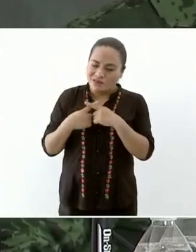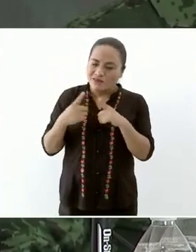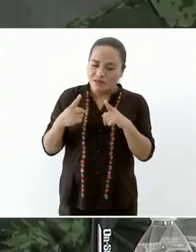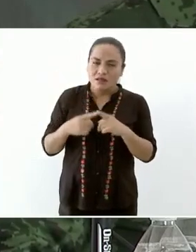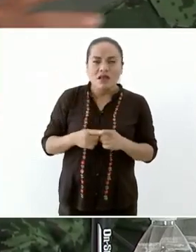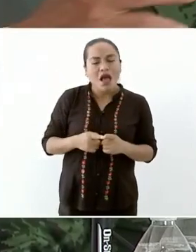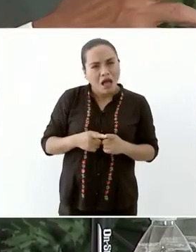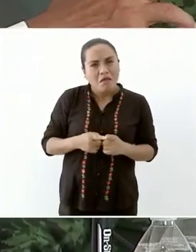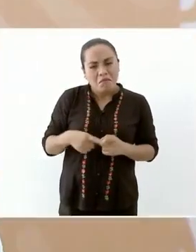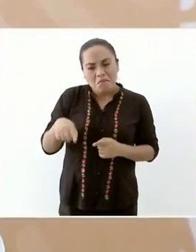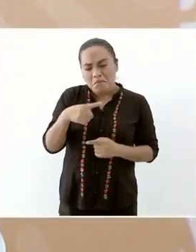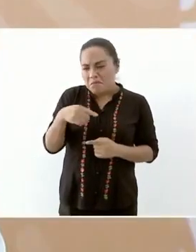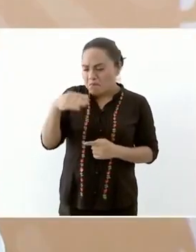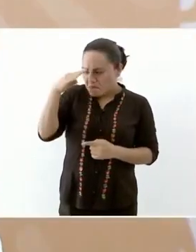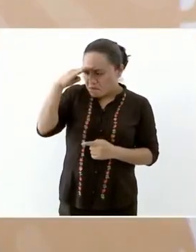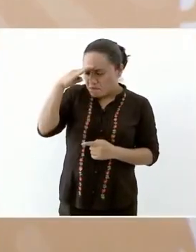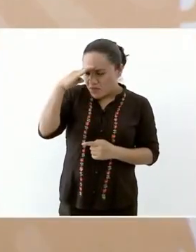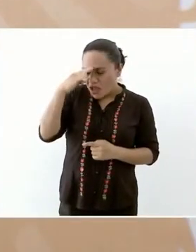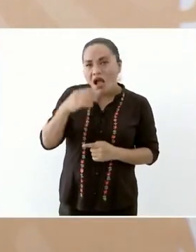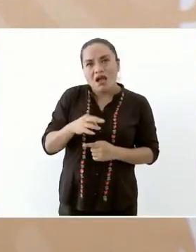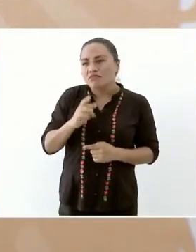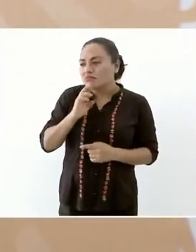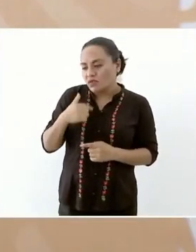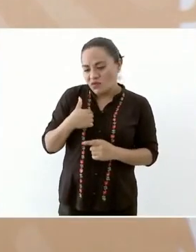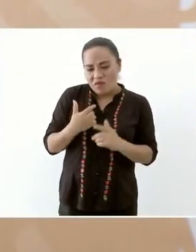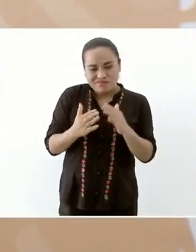invitaba a otros